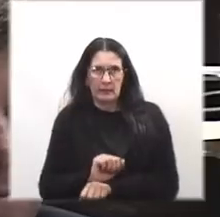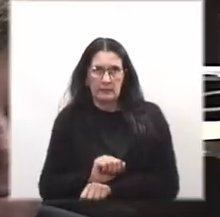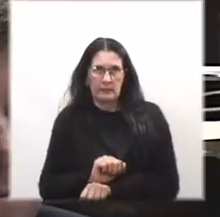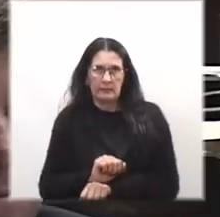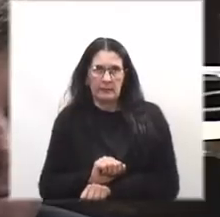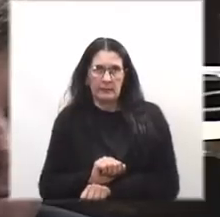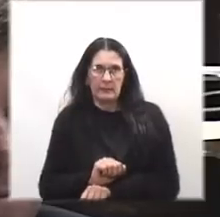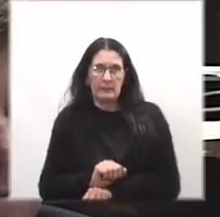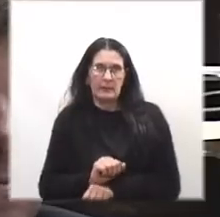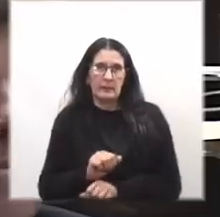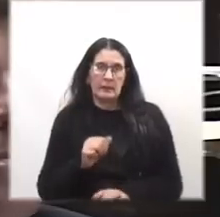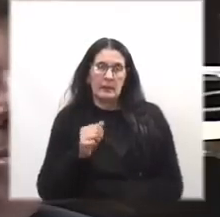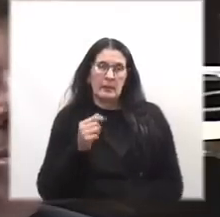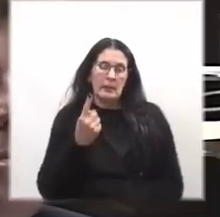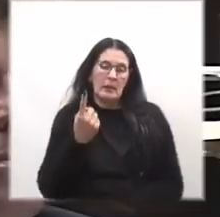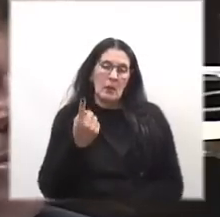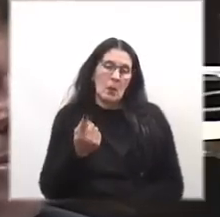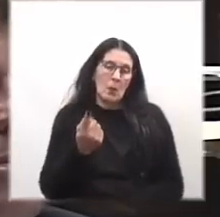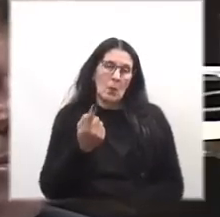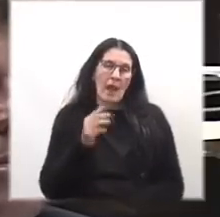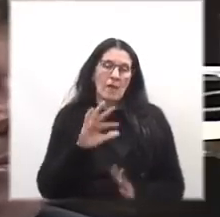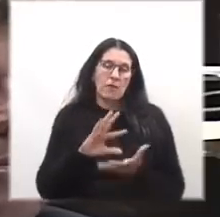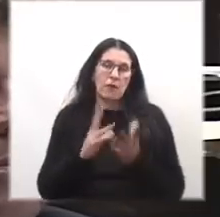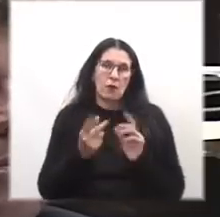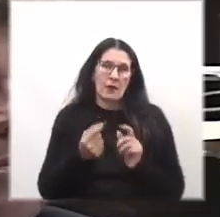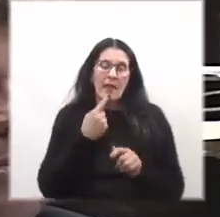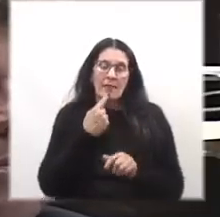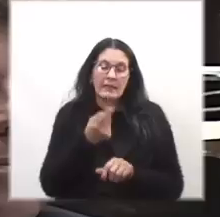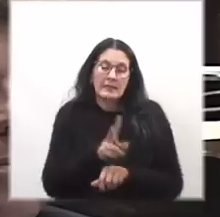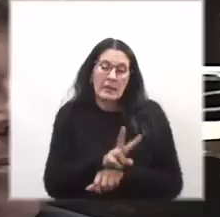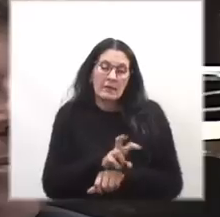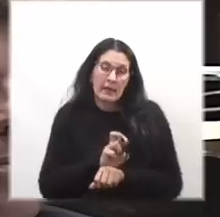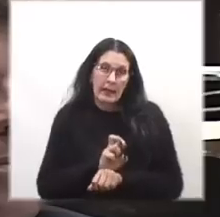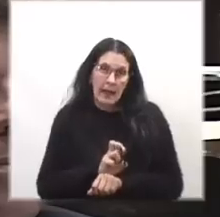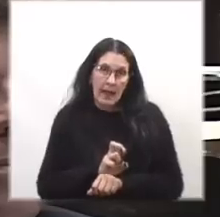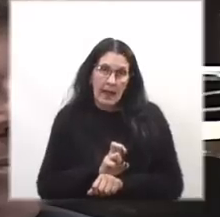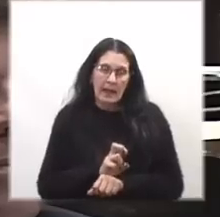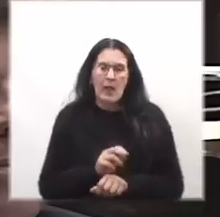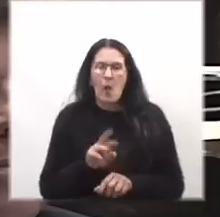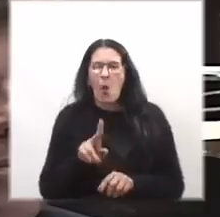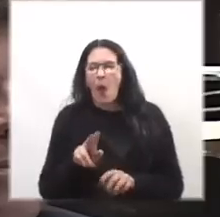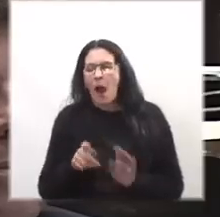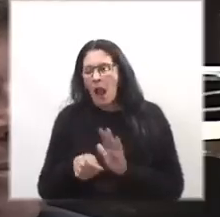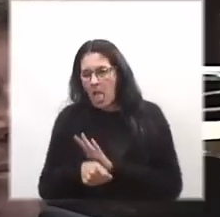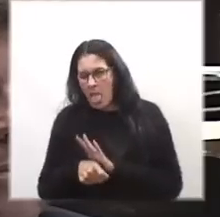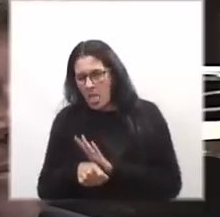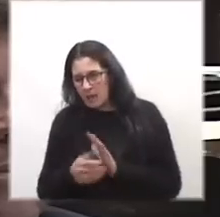En un lenguaje más popular dice el fiscal subía, los chantajean.